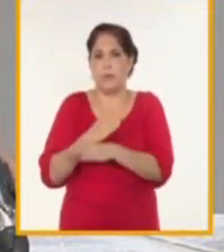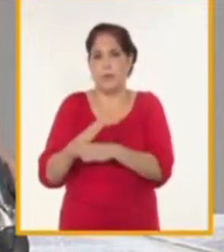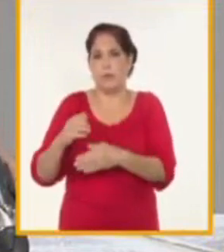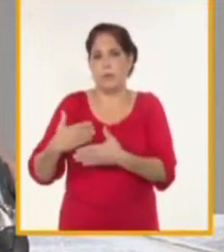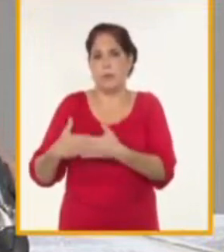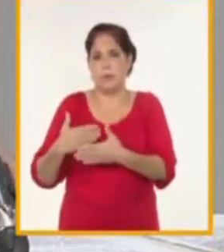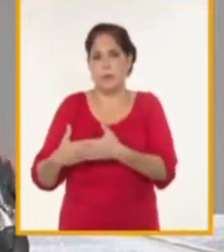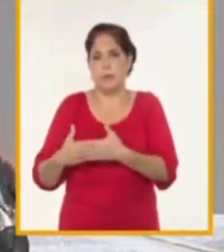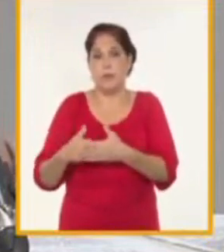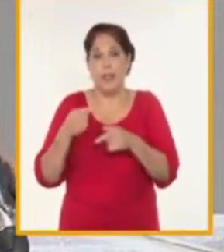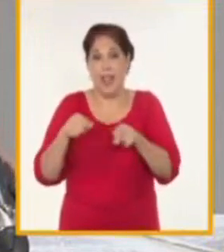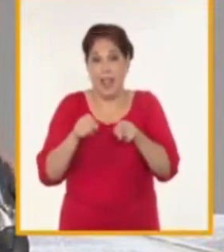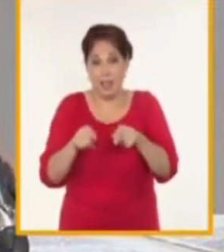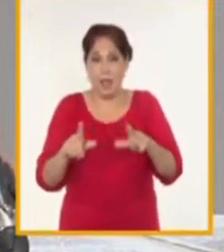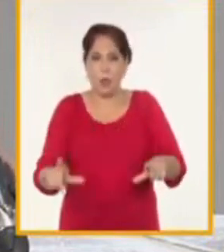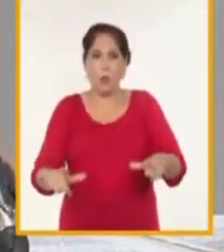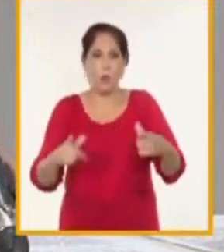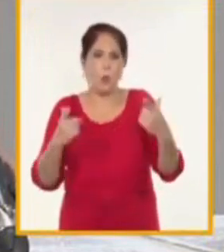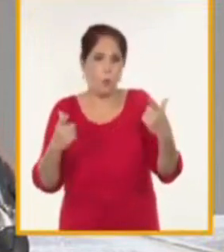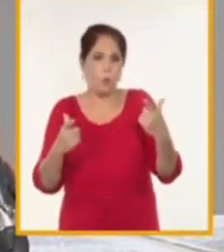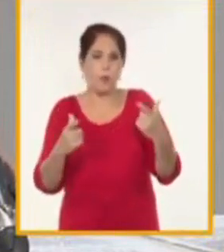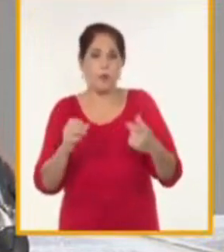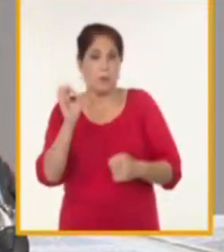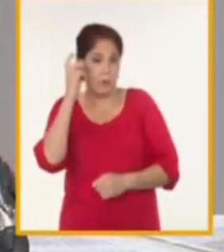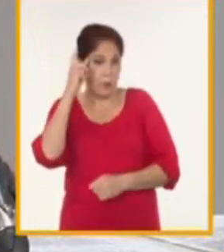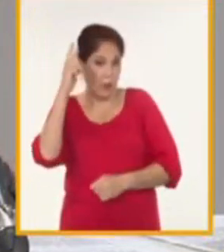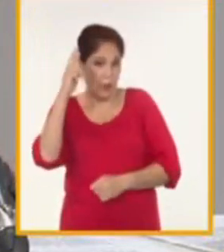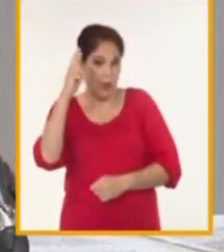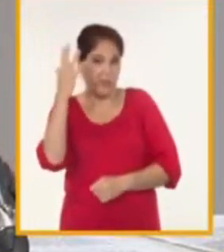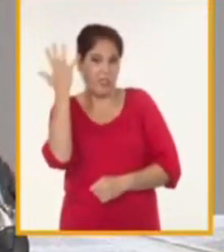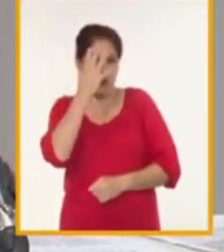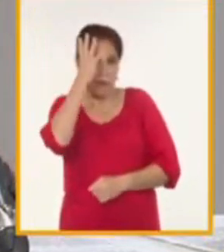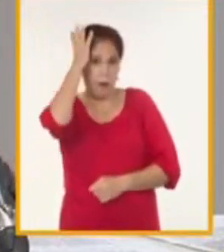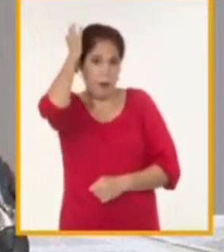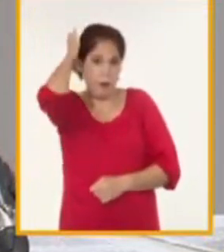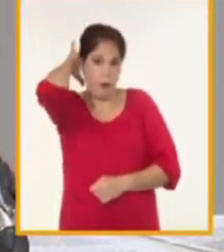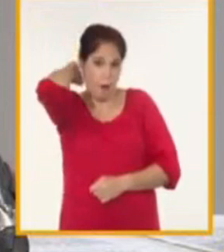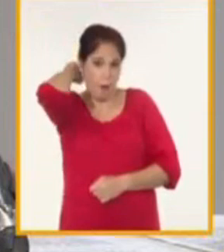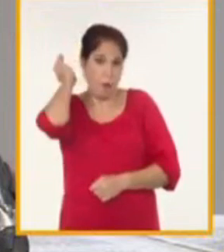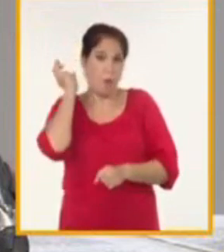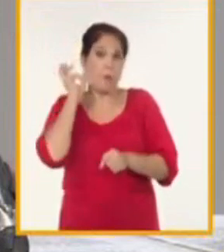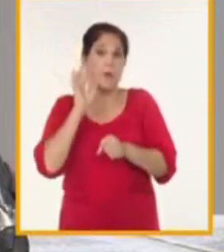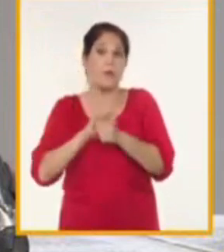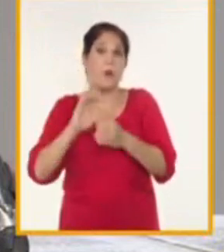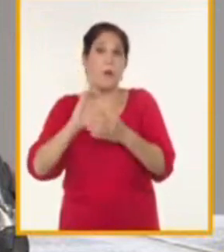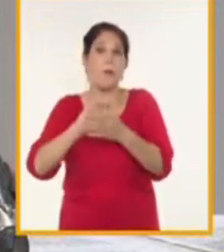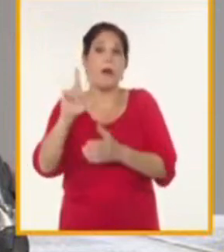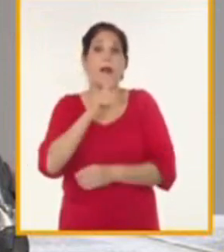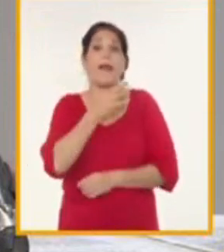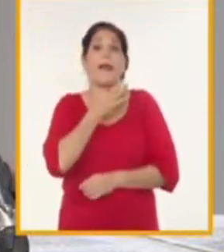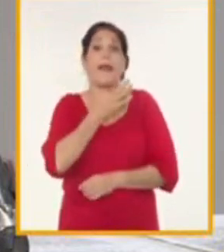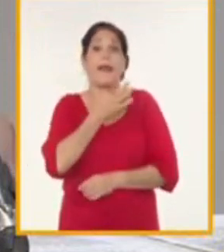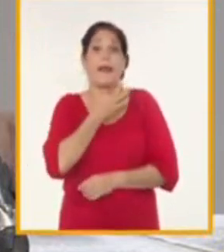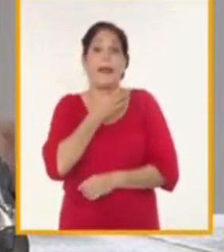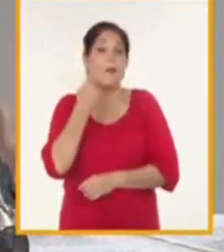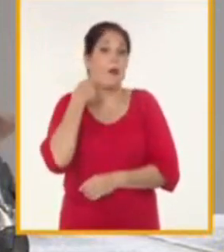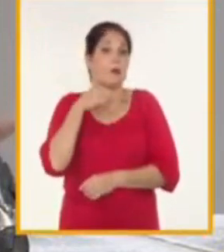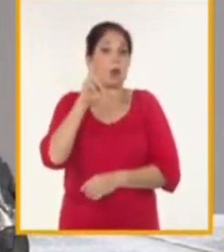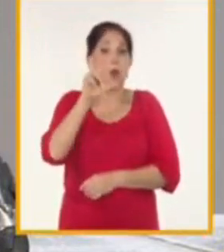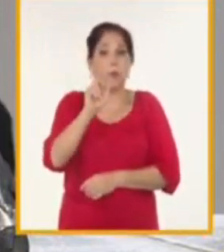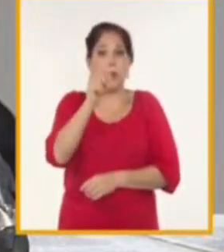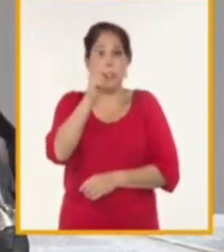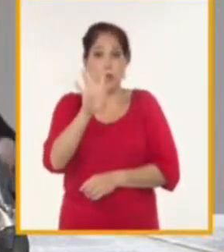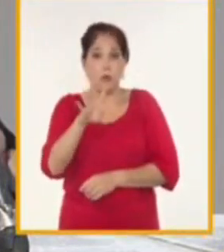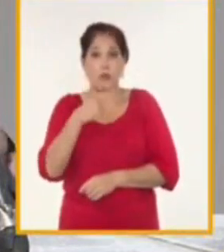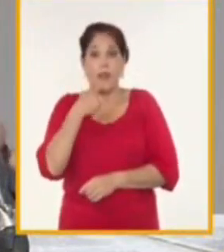cumpliendo el legado que nos dejara el compañero Raúl cuando inauguró la terminal en enero del 2014 donde